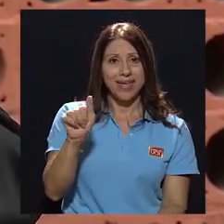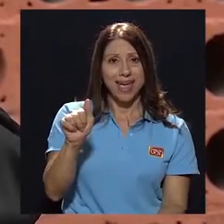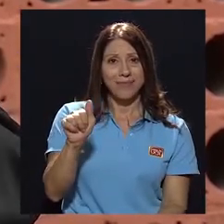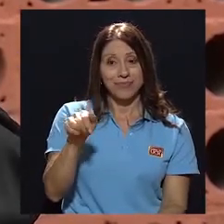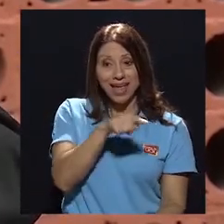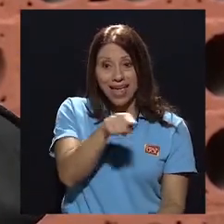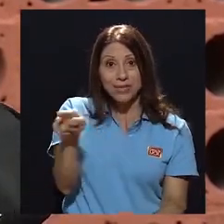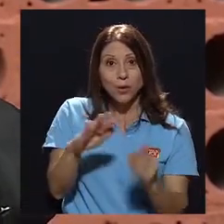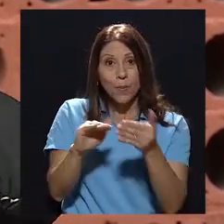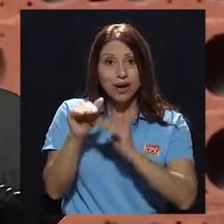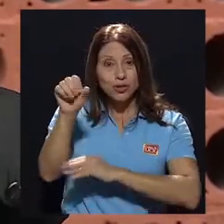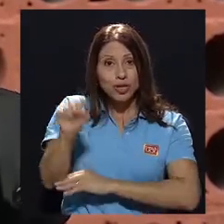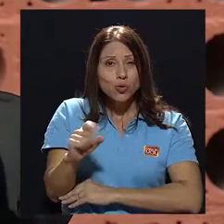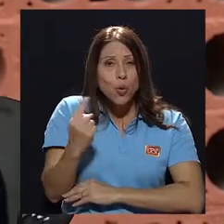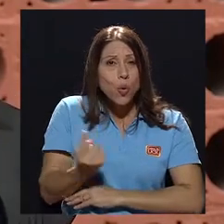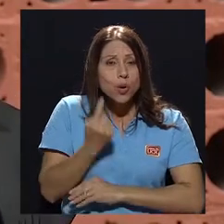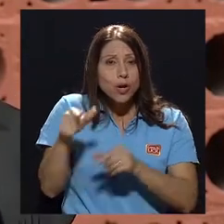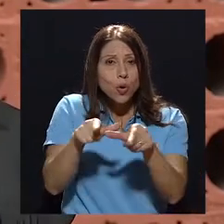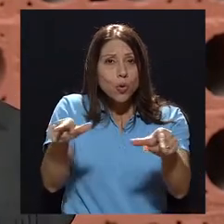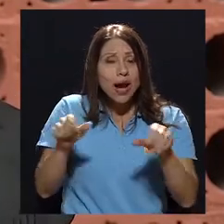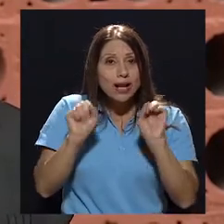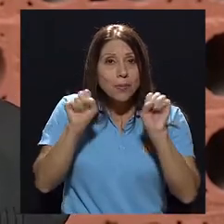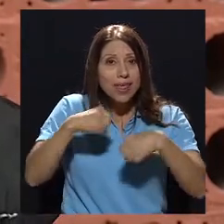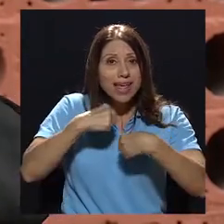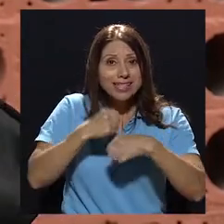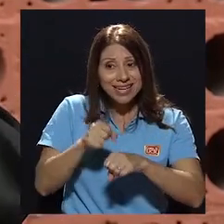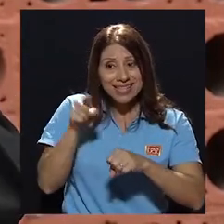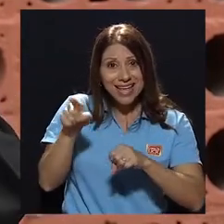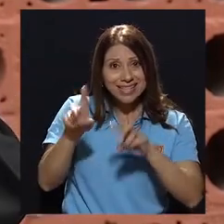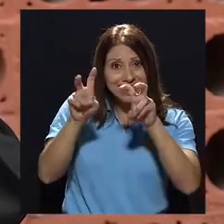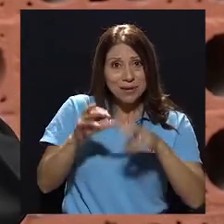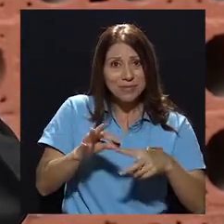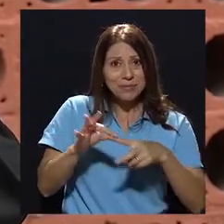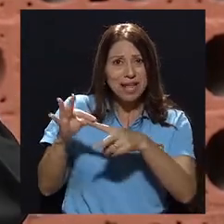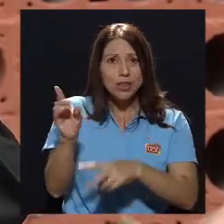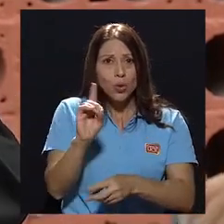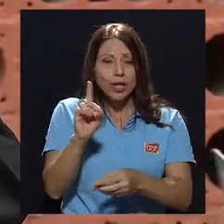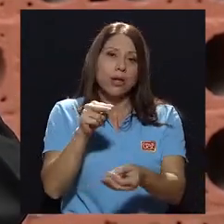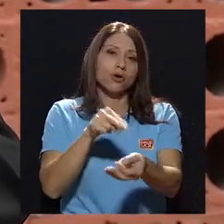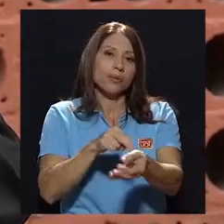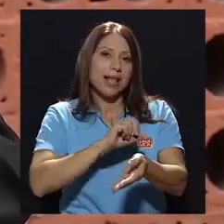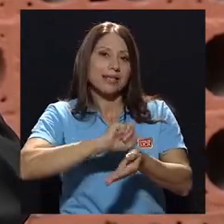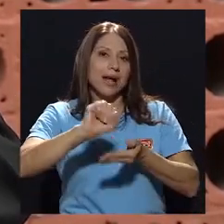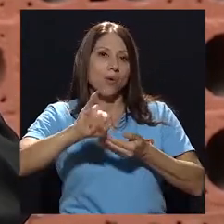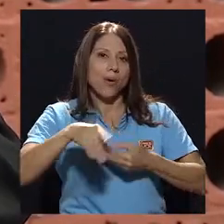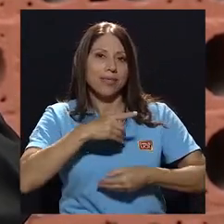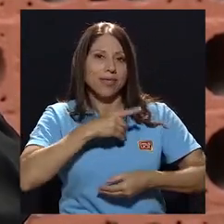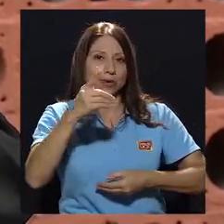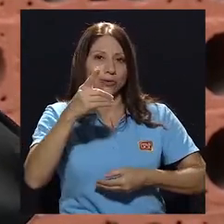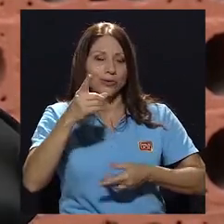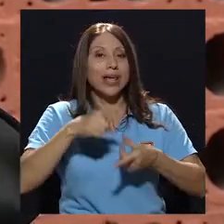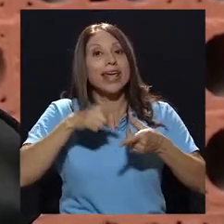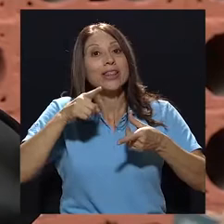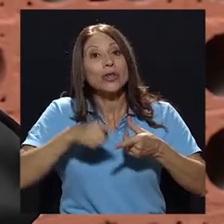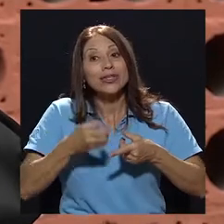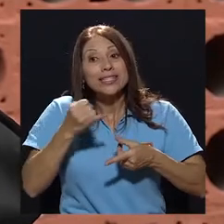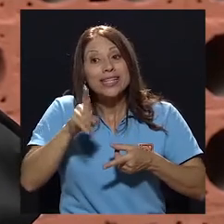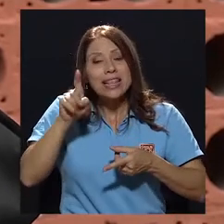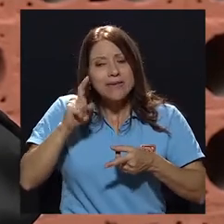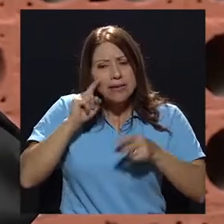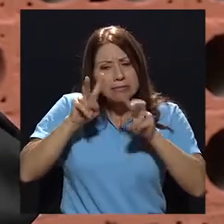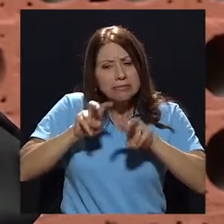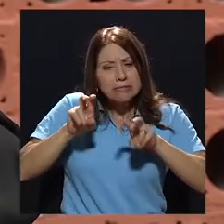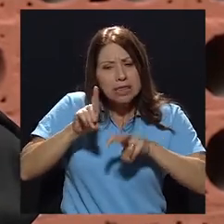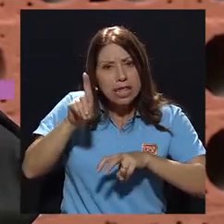lugar donde se puede hacer una gastroscopía es en el Hospital San Juan de Dios. Entonces, si hay que diagnosticar un